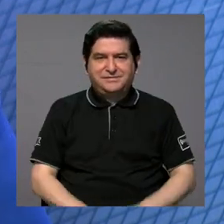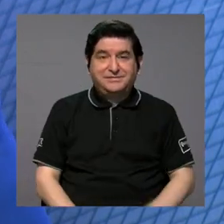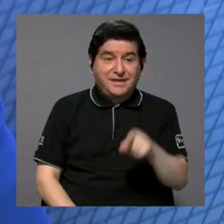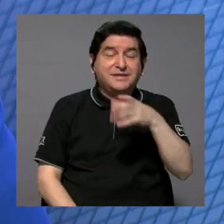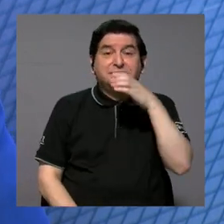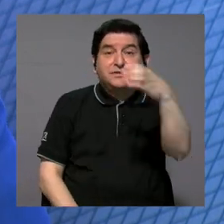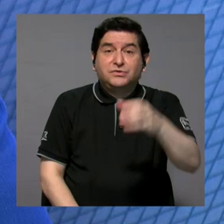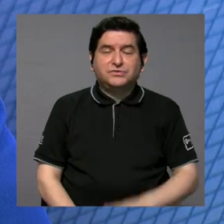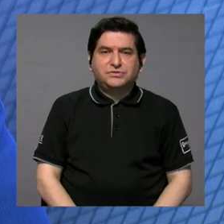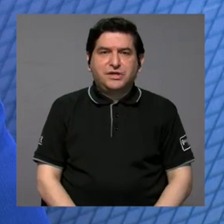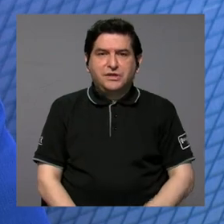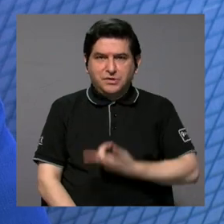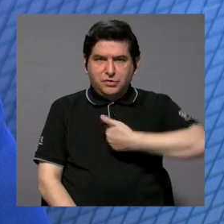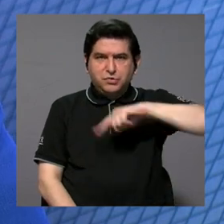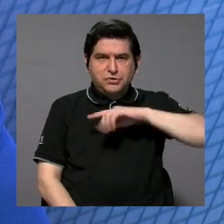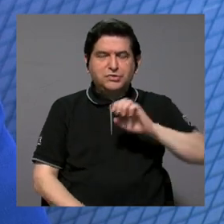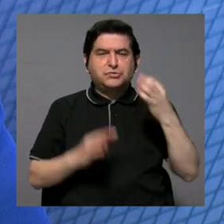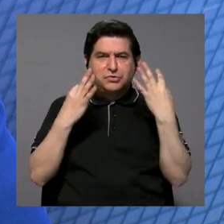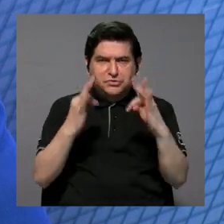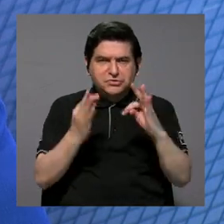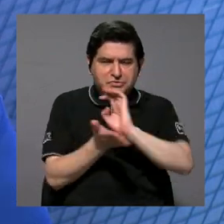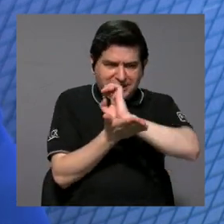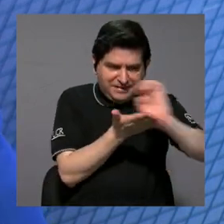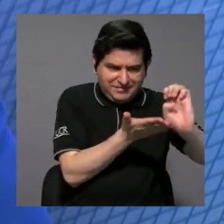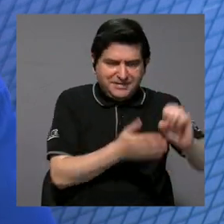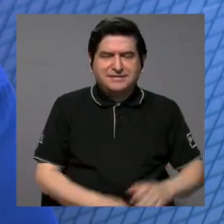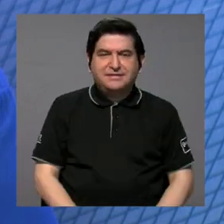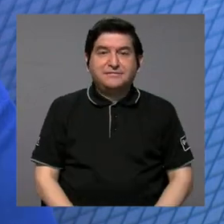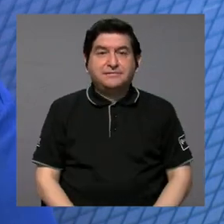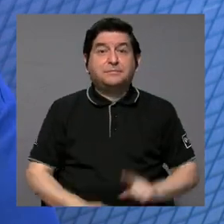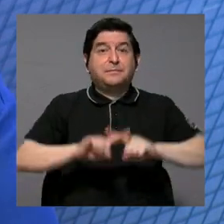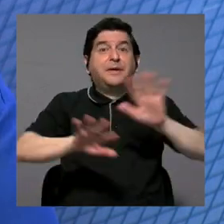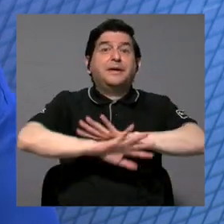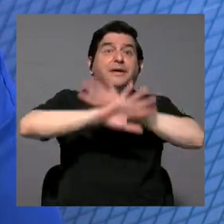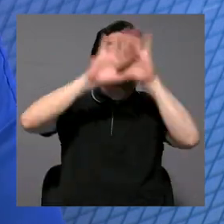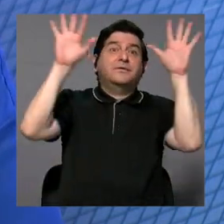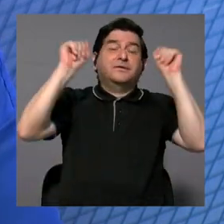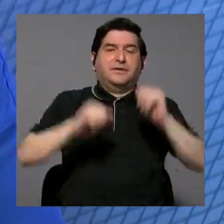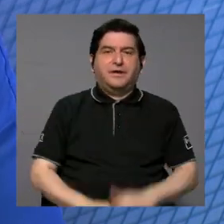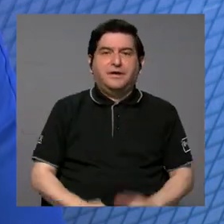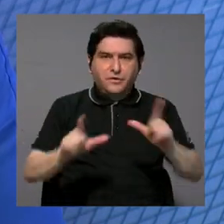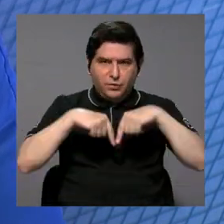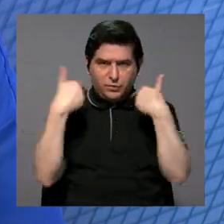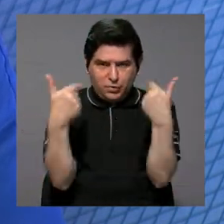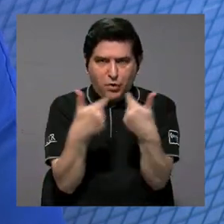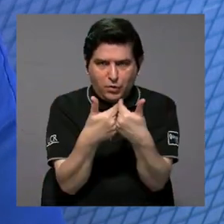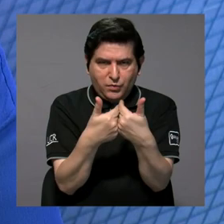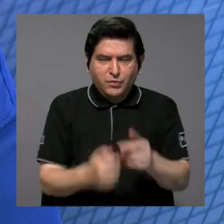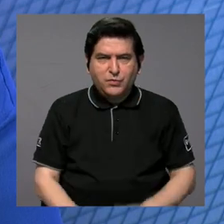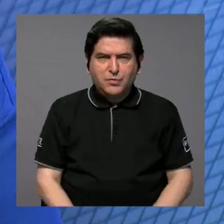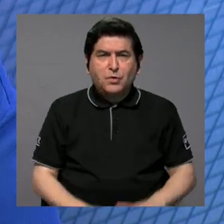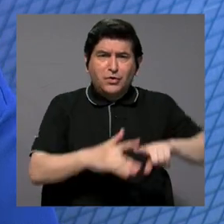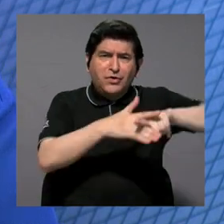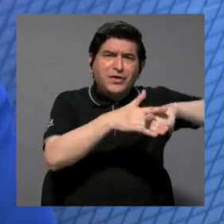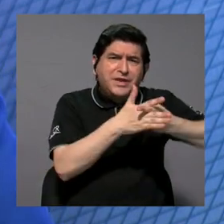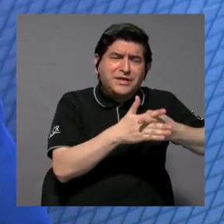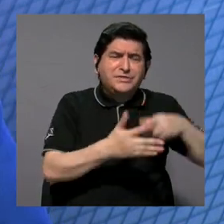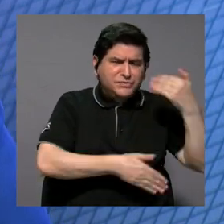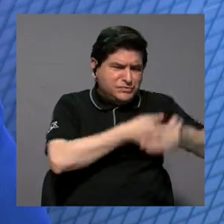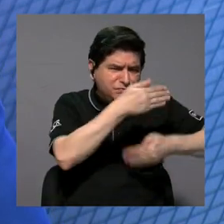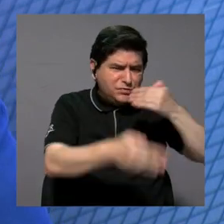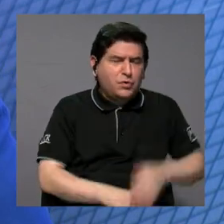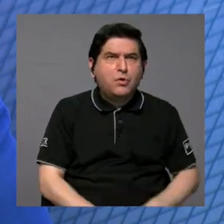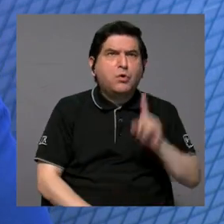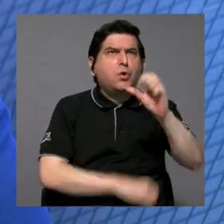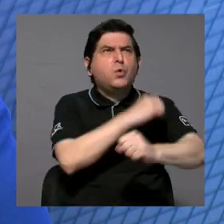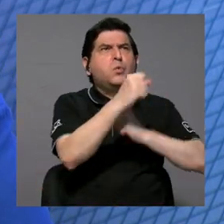Entonces, de ahí es que nos abocamos a la prevención, a empezar a hacer, pero claro, entrar el grupo que habíamos iniciado en este proceso, que nos tomó